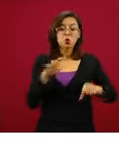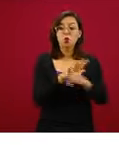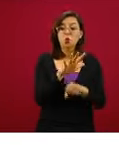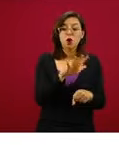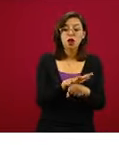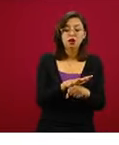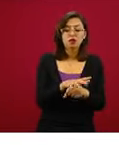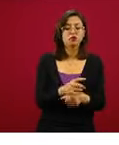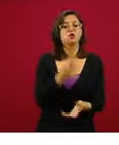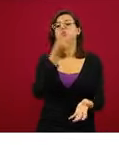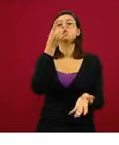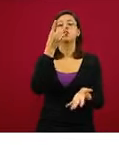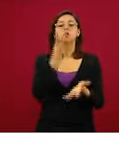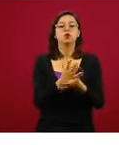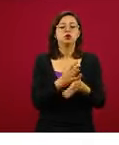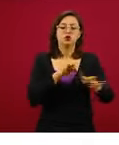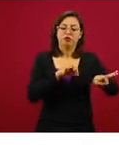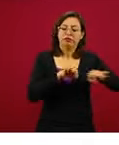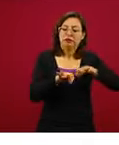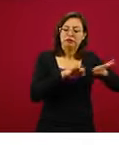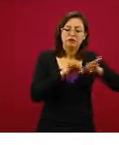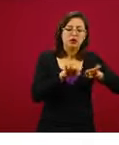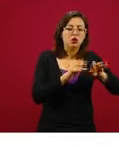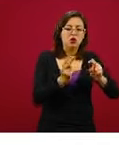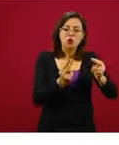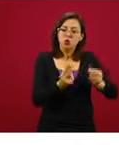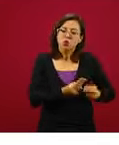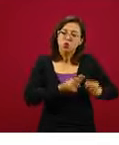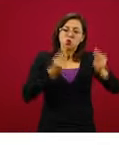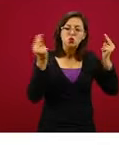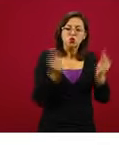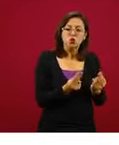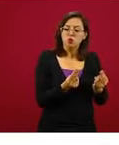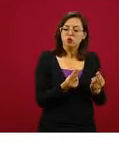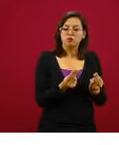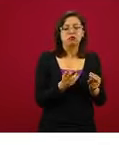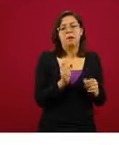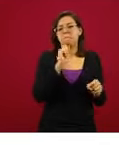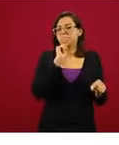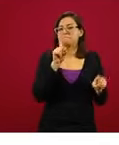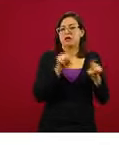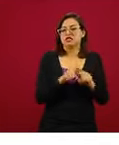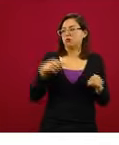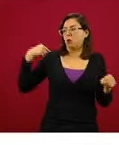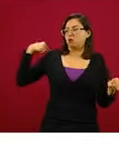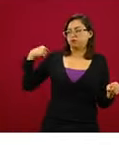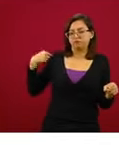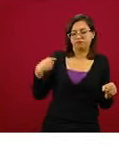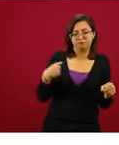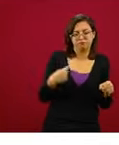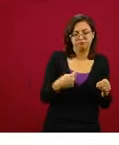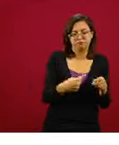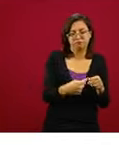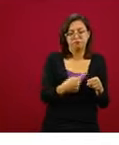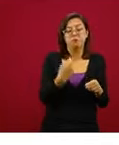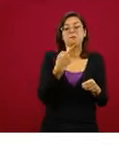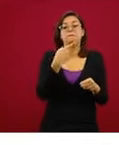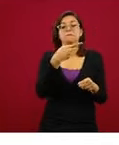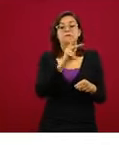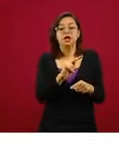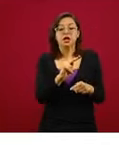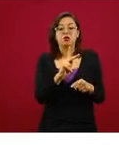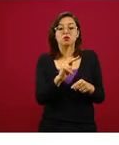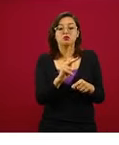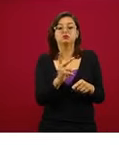laborales esenciales, que ya son las que hemos dado a conocer. Pero además ahora vamos a